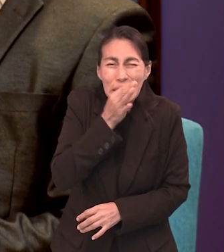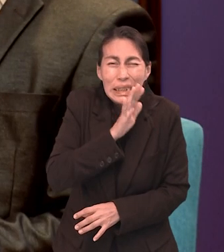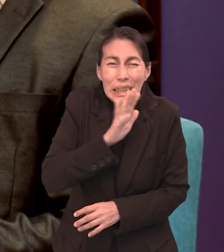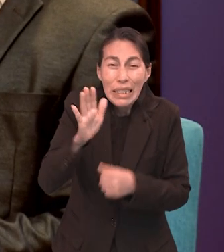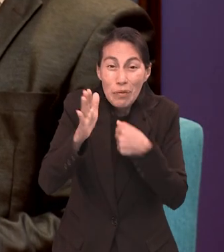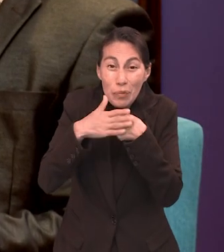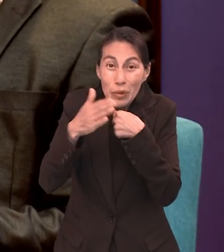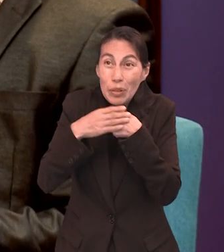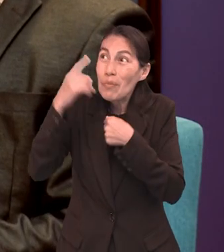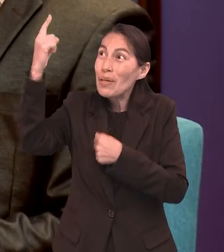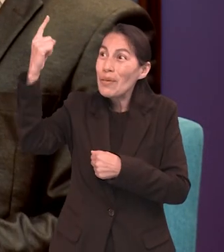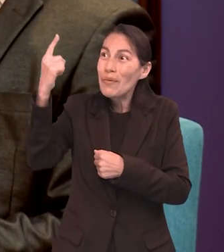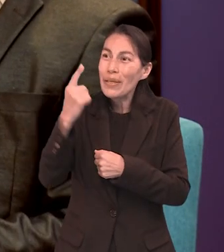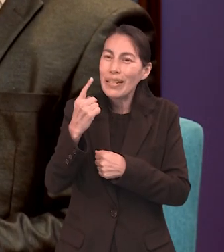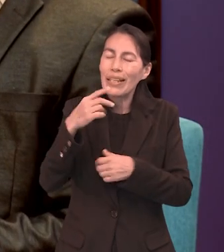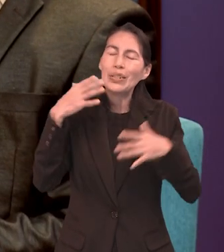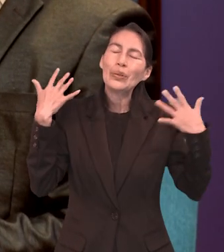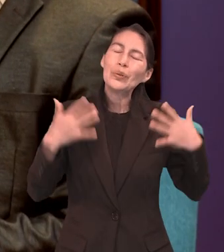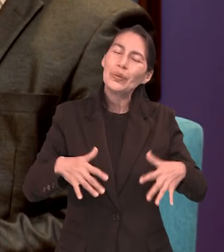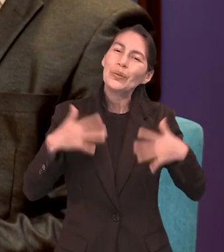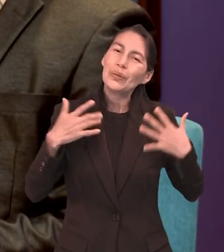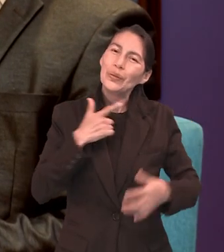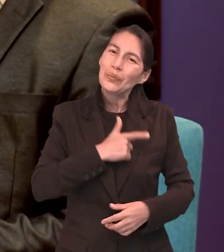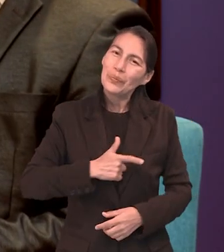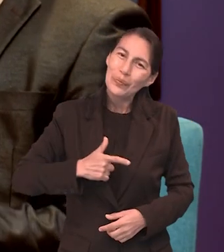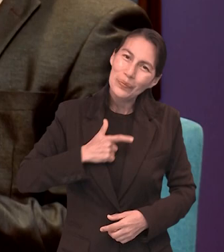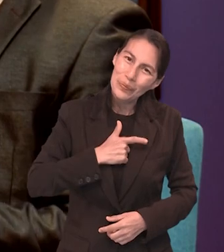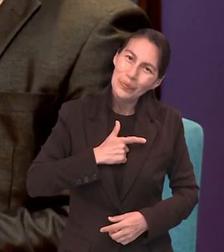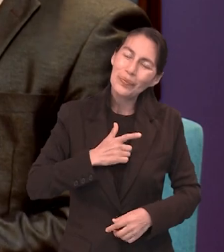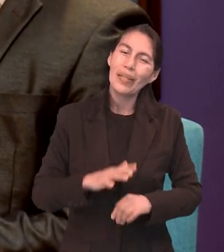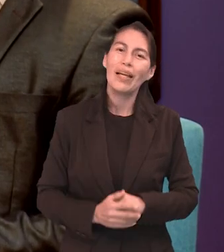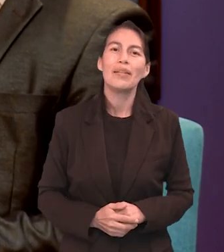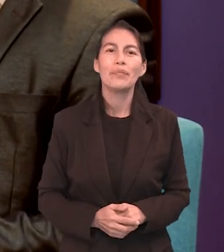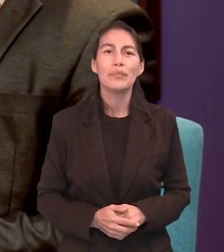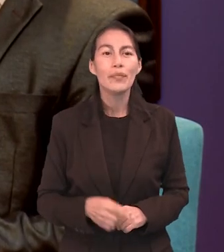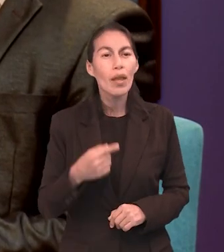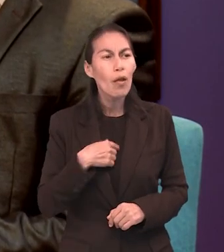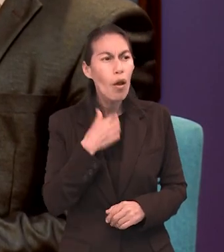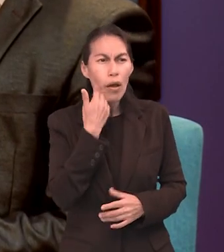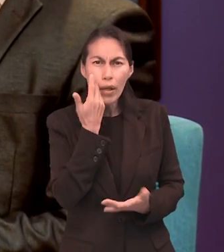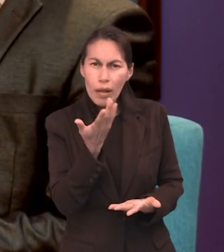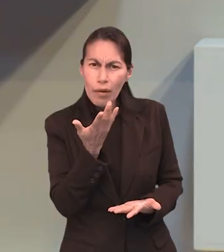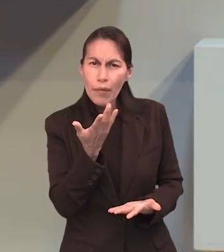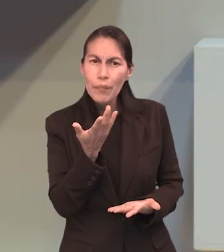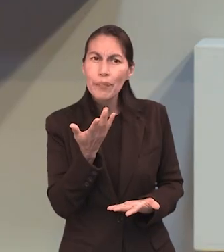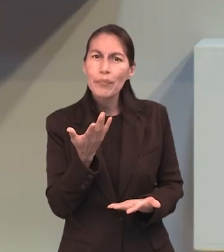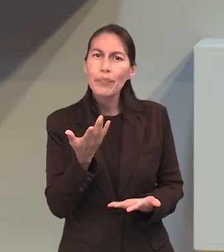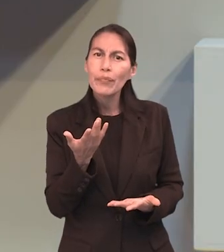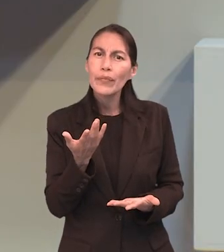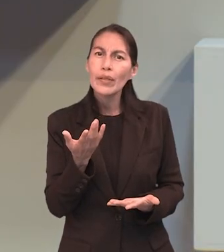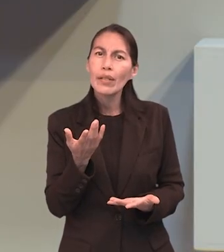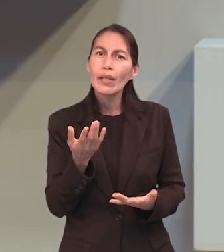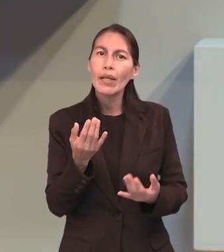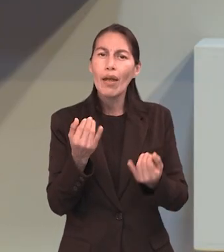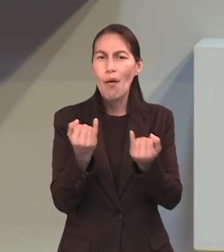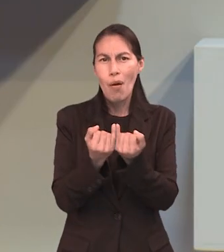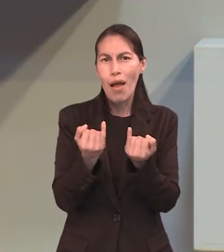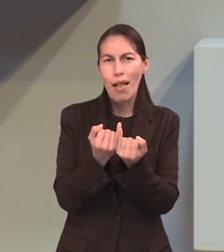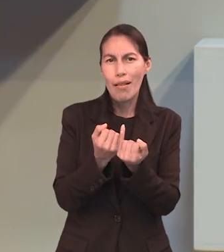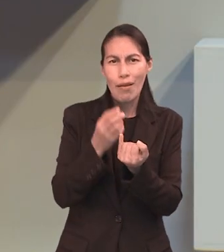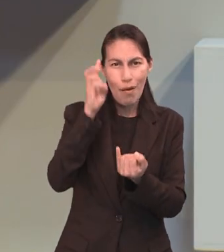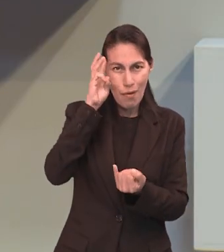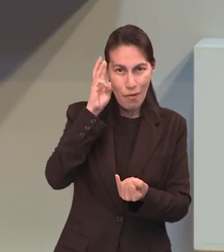volverá. Y esto es lo que me gusta de esta lección. Quiero compartir con ustedes un